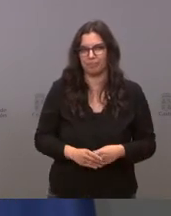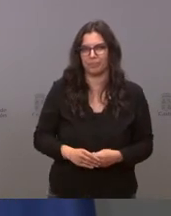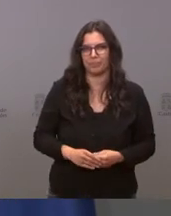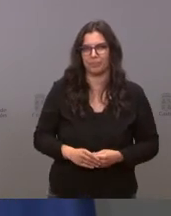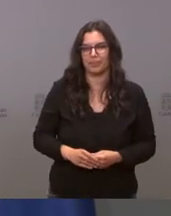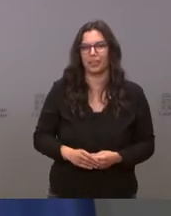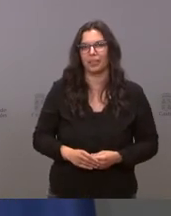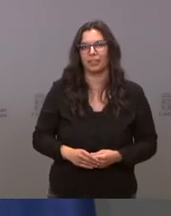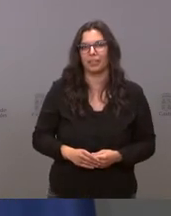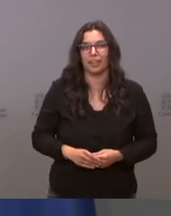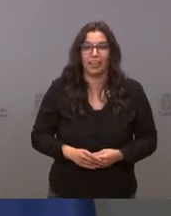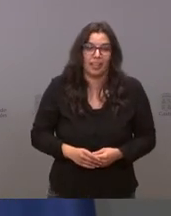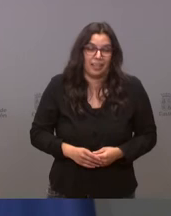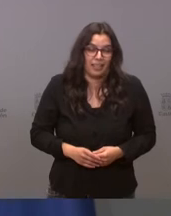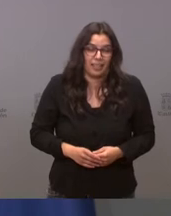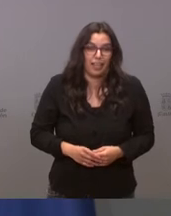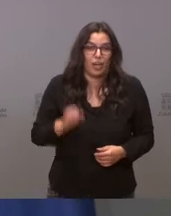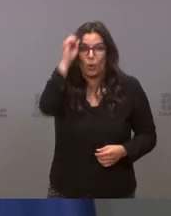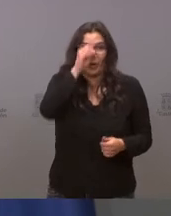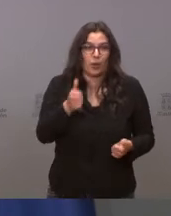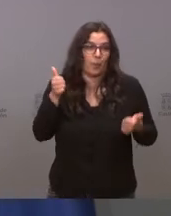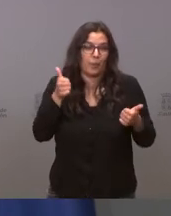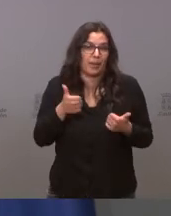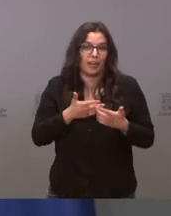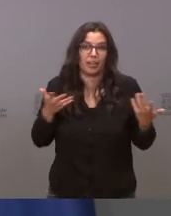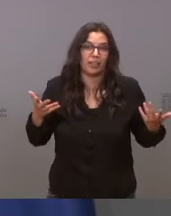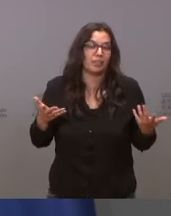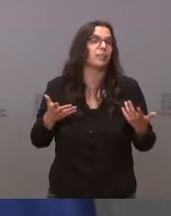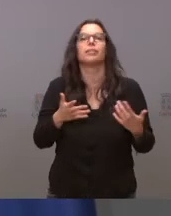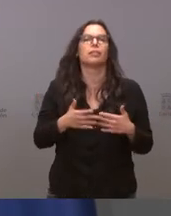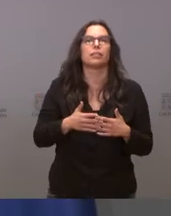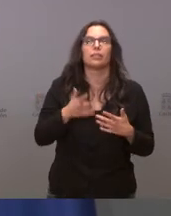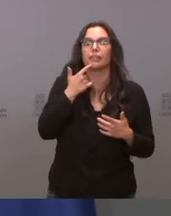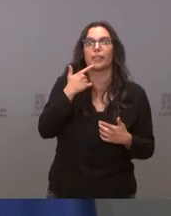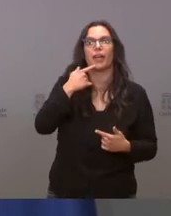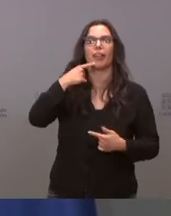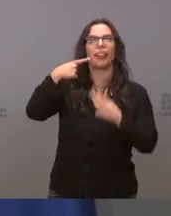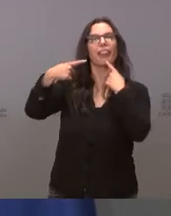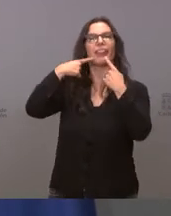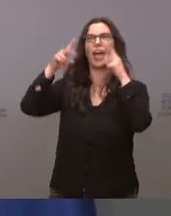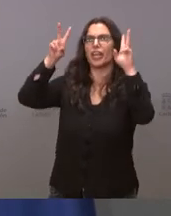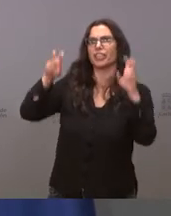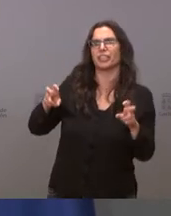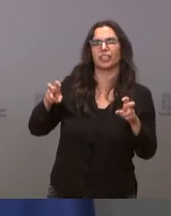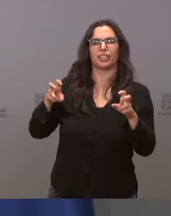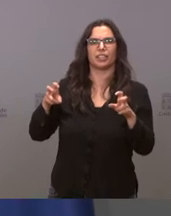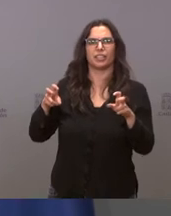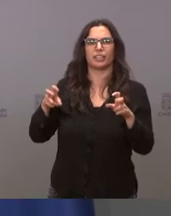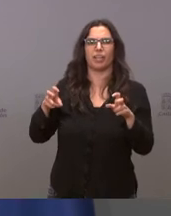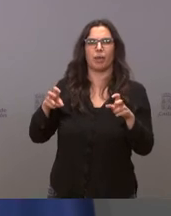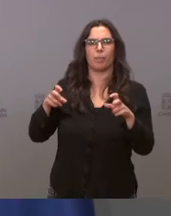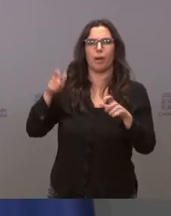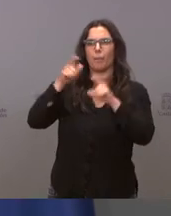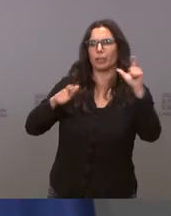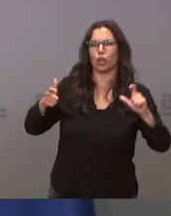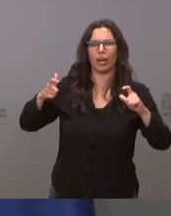no tengo más que decir una cosa es estar todo el día hablando de la despoblación y estar oyendo a la señora Sánchez una persona tan